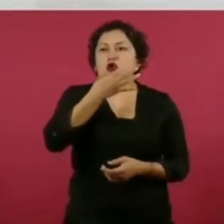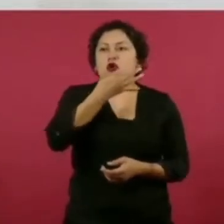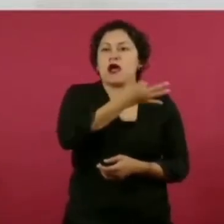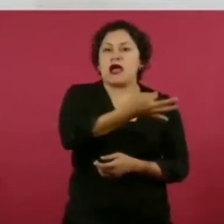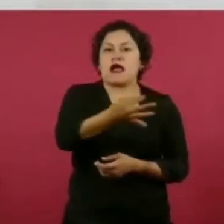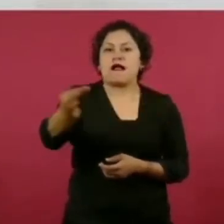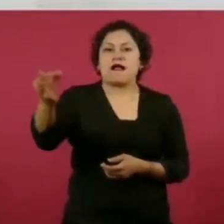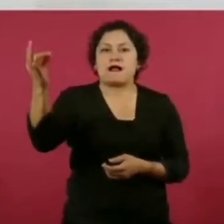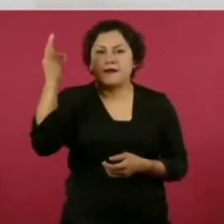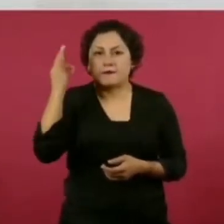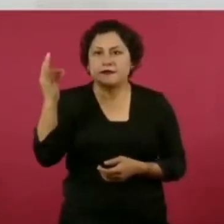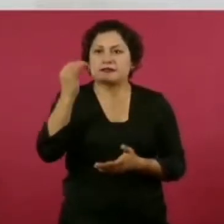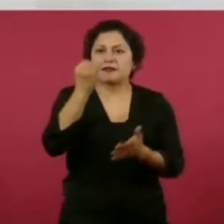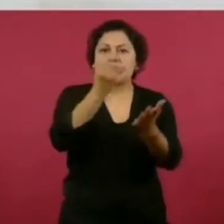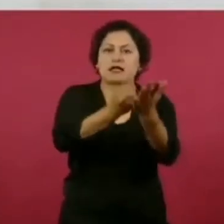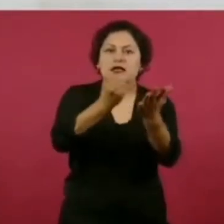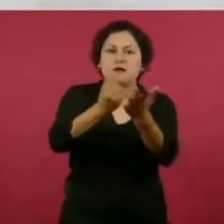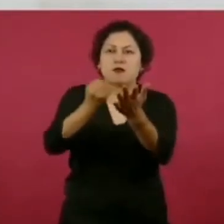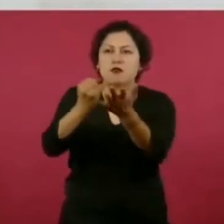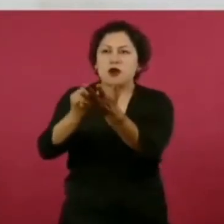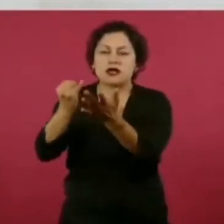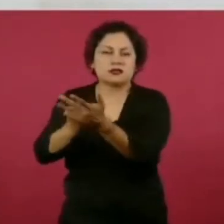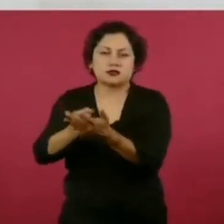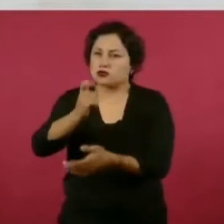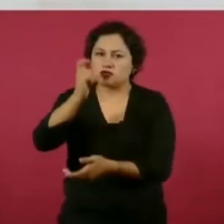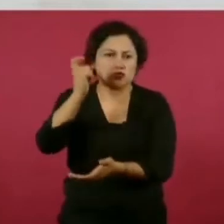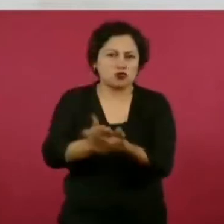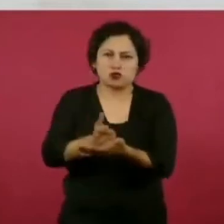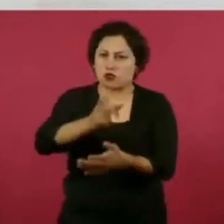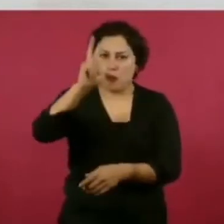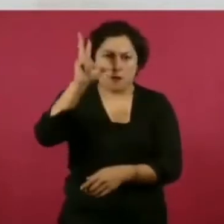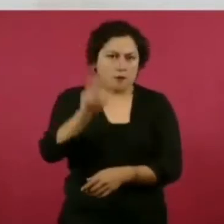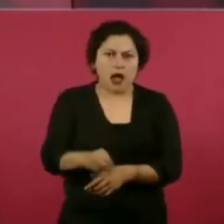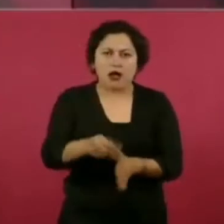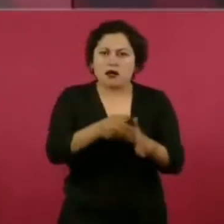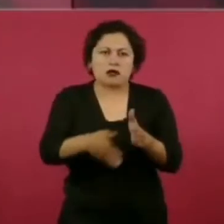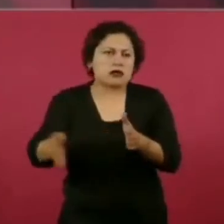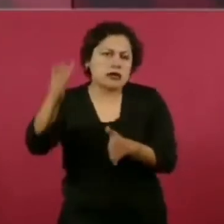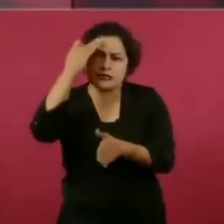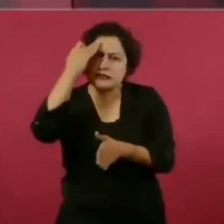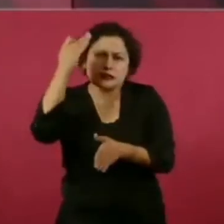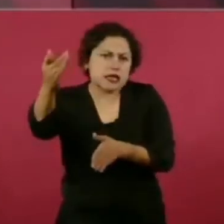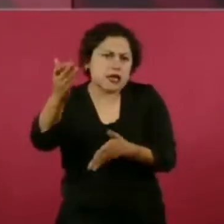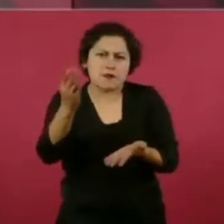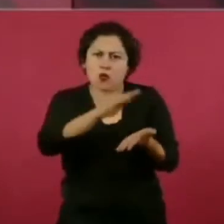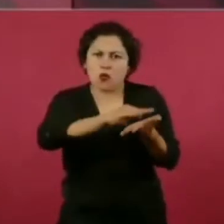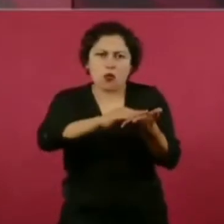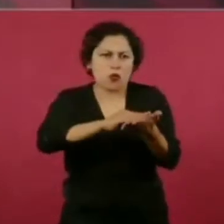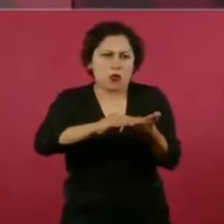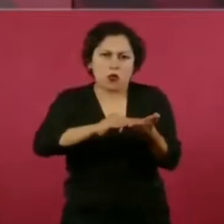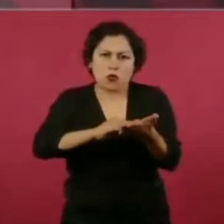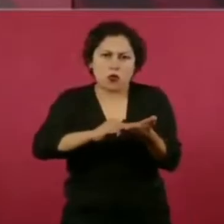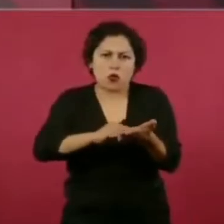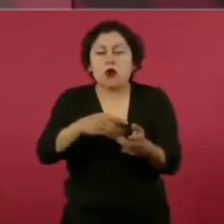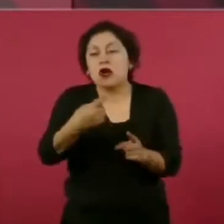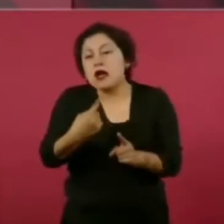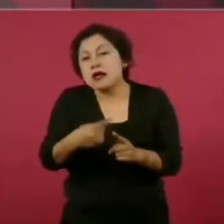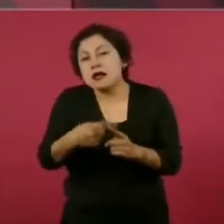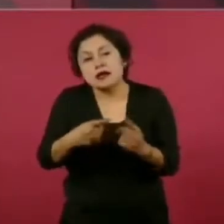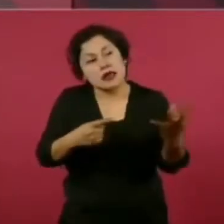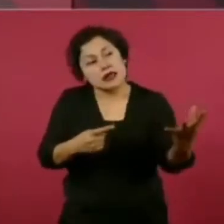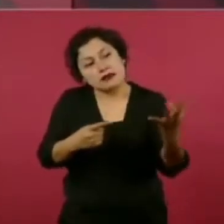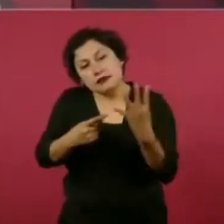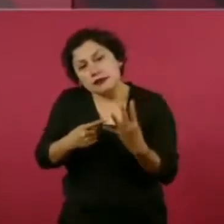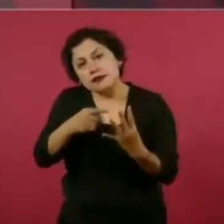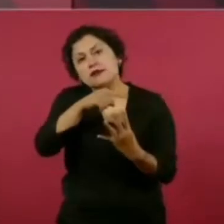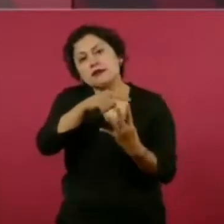para que no pagaran impuestos durante un tiempo. Los líderes, lo voy a decir